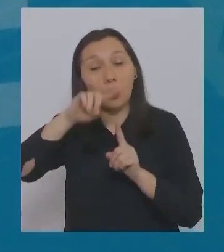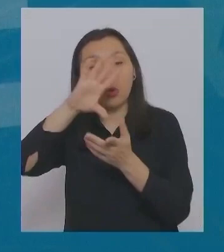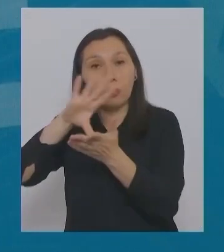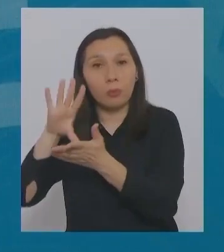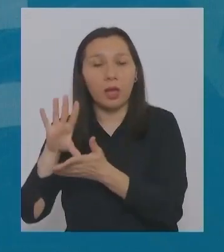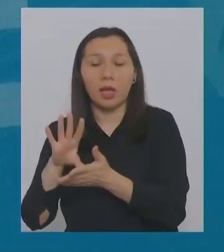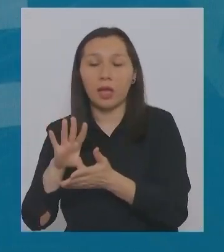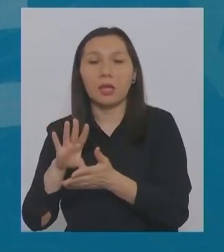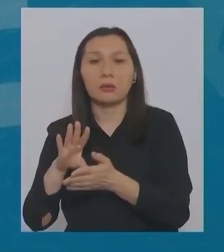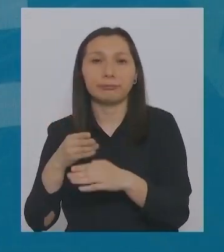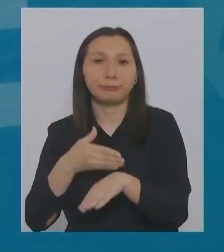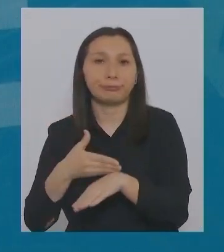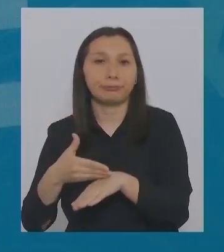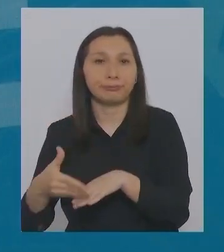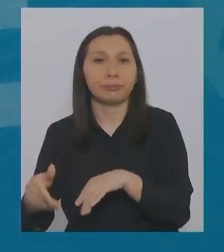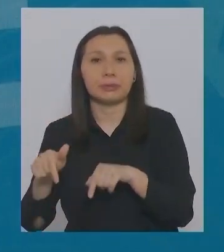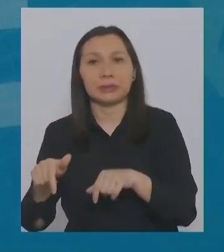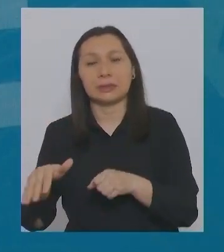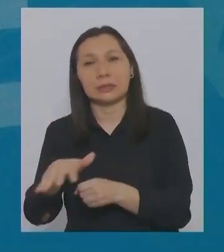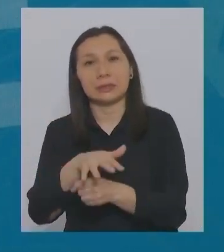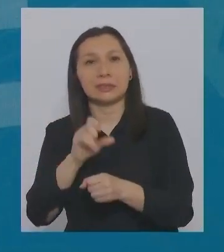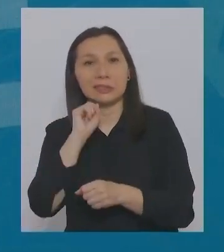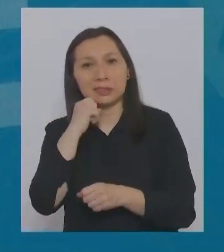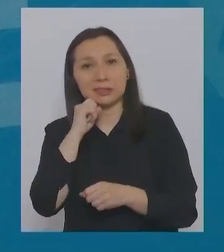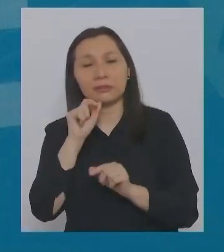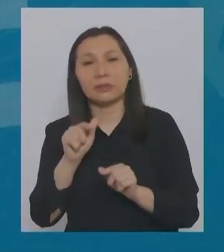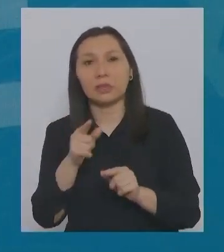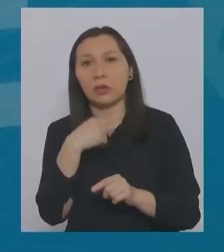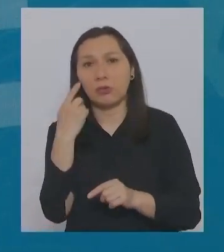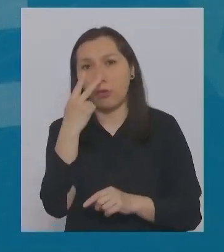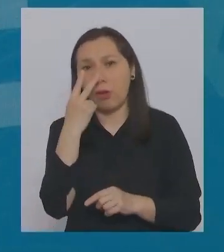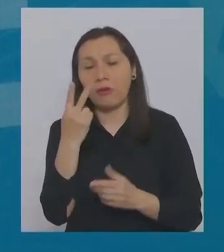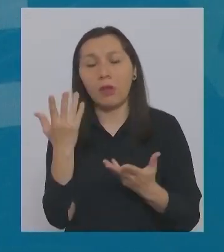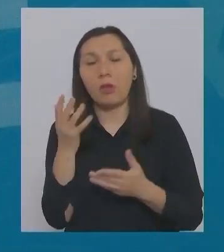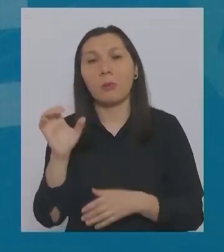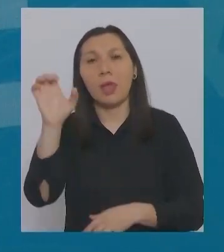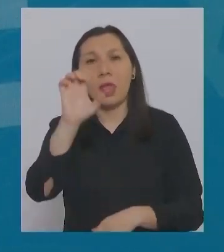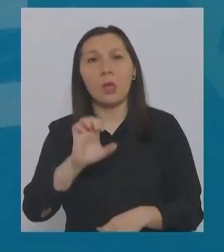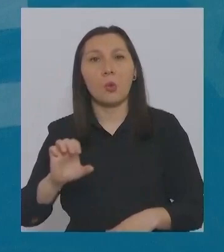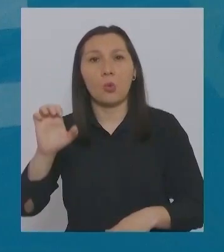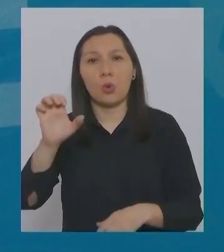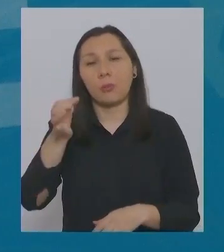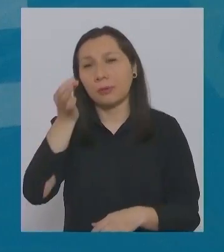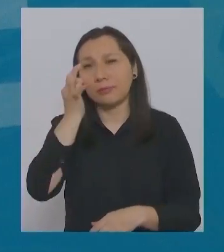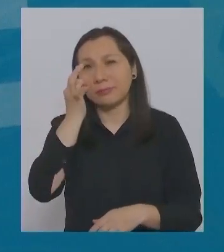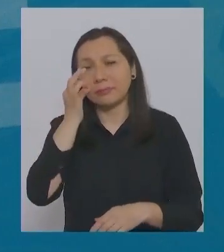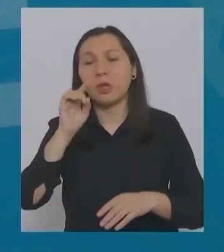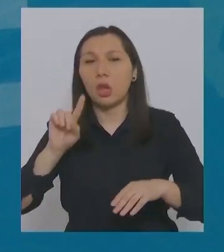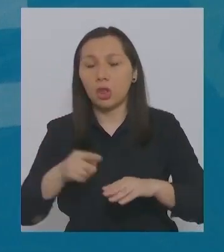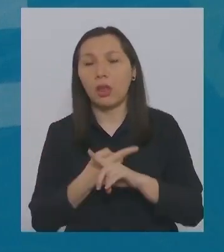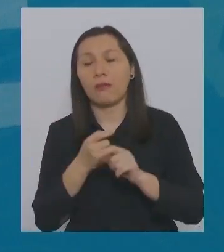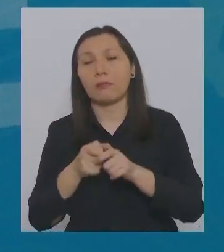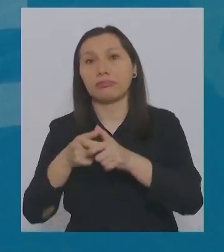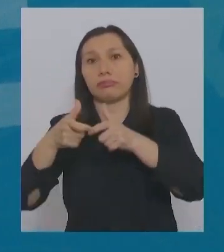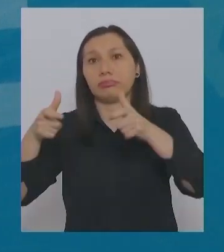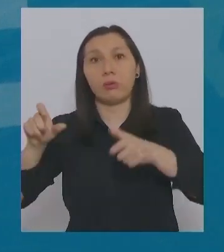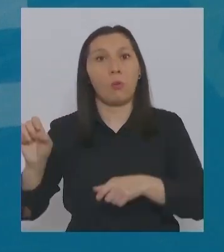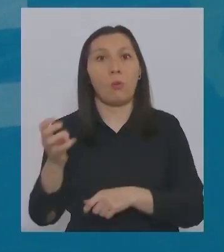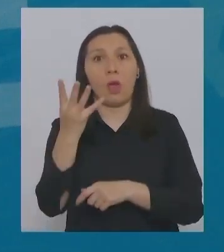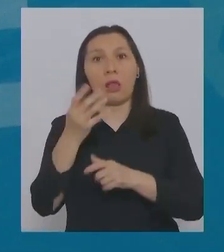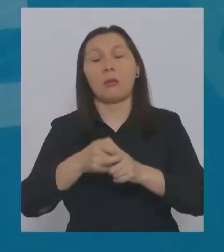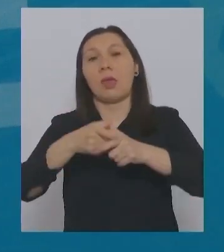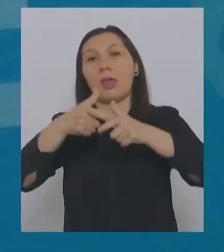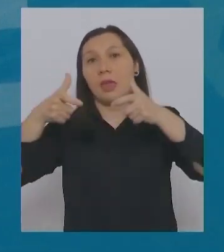están mucho más atrasados en este sentido y estamos viendo como en Europa se observa un rebrote, una cuarta ola